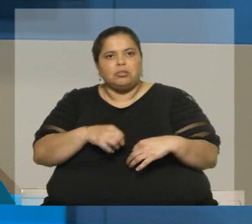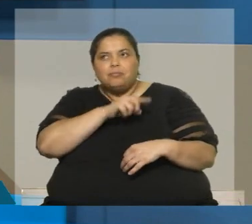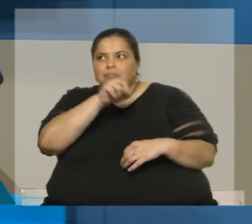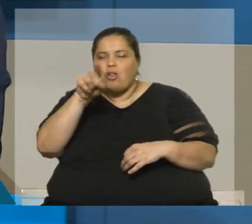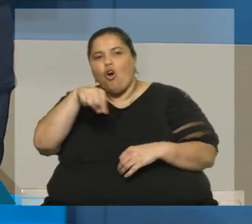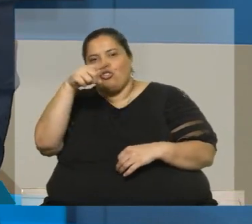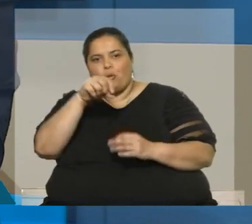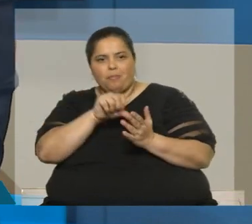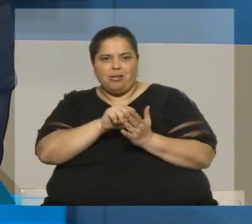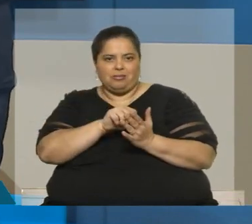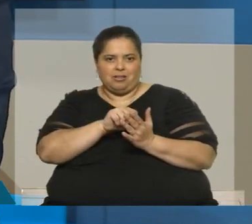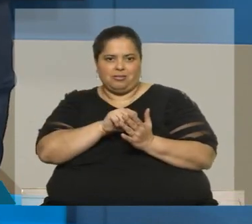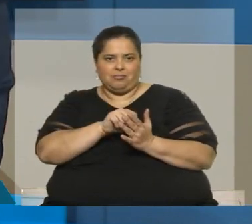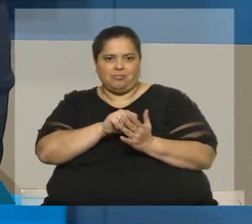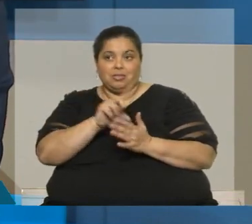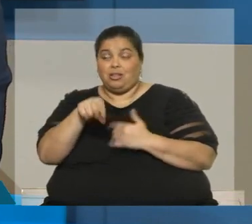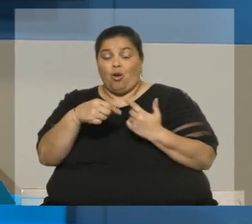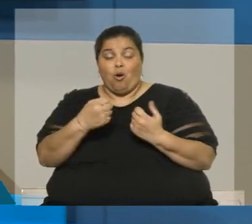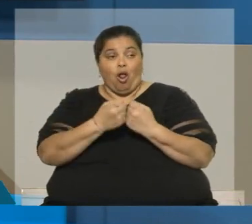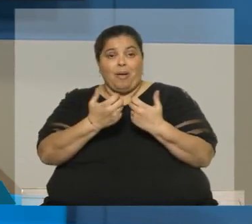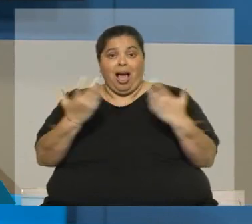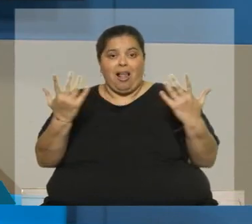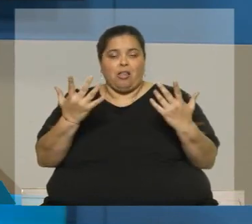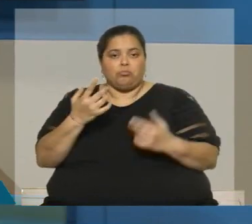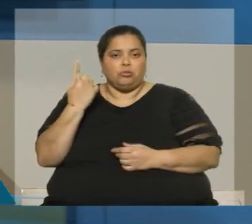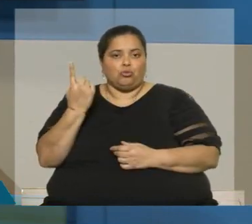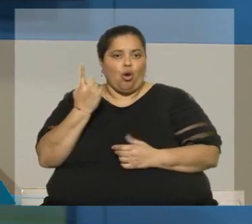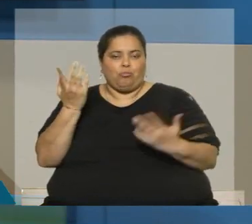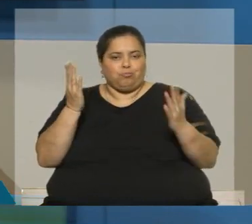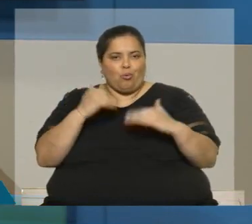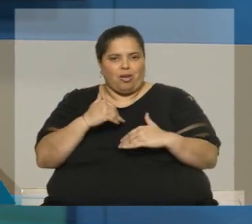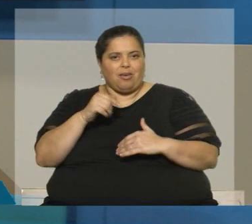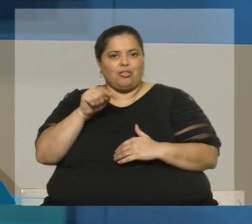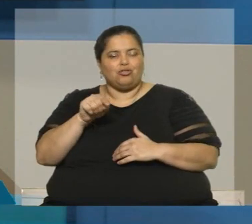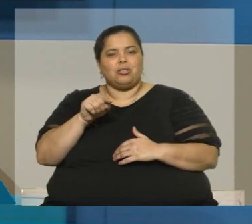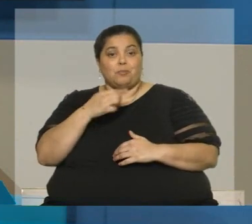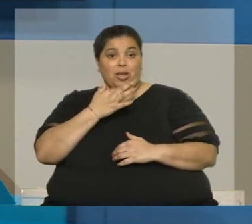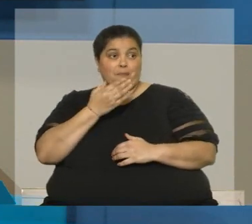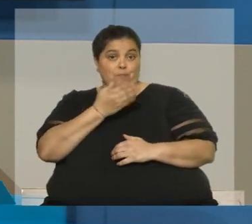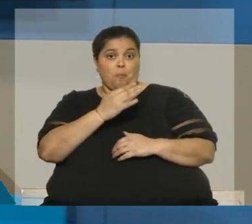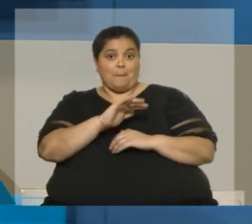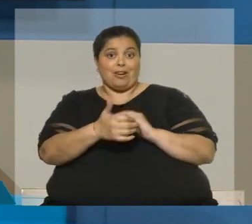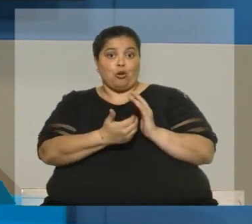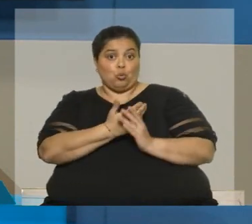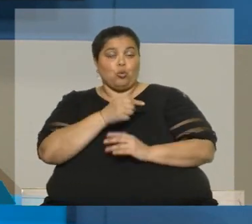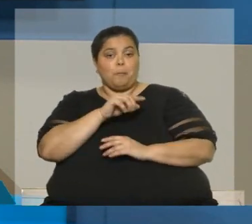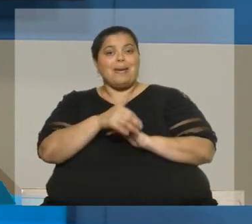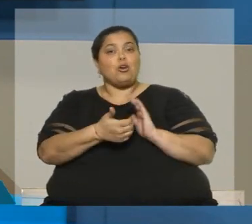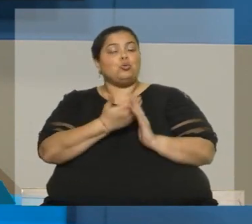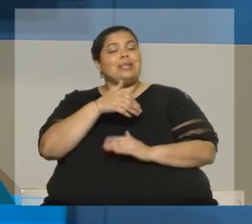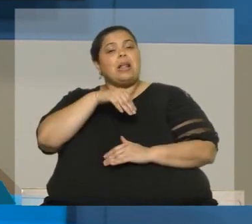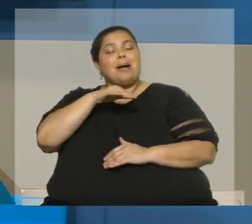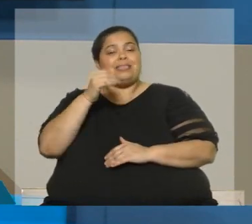pendiente de ratificación, el gran acuerdo económico pendiente de ratificación, que es Mercosur, que es el más importante que tiene